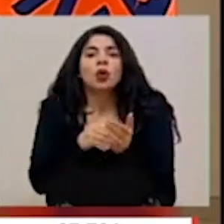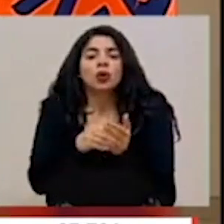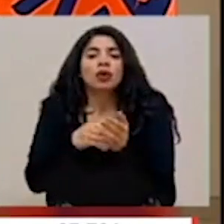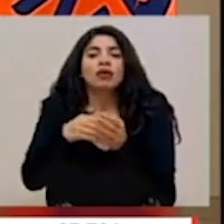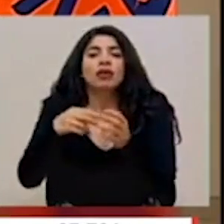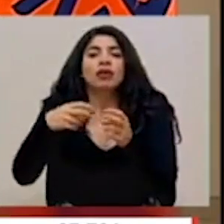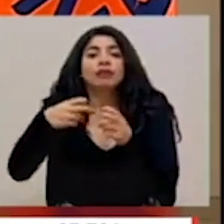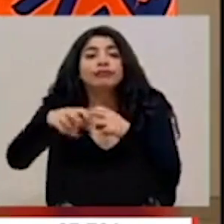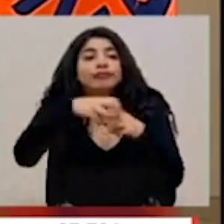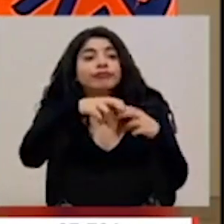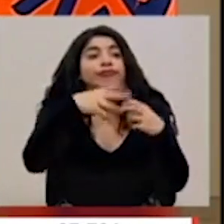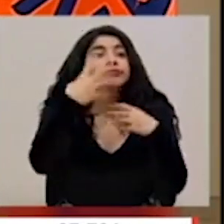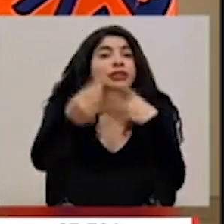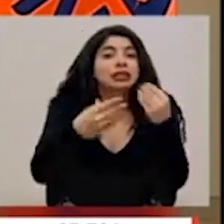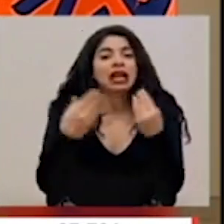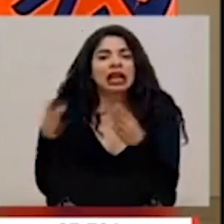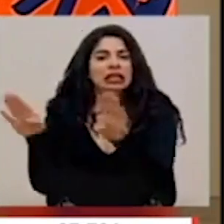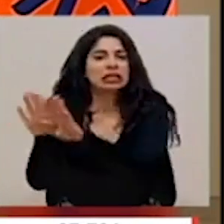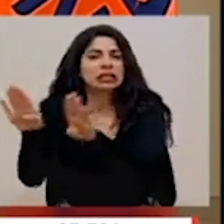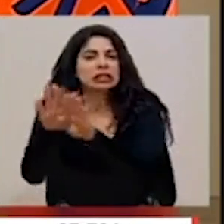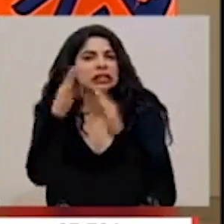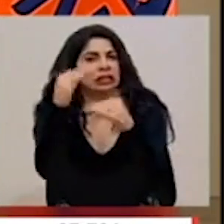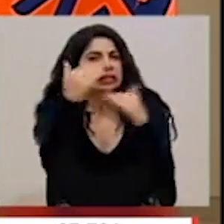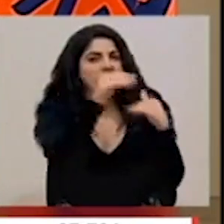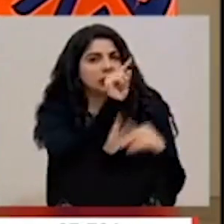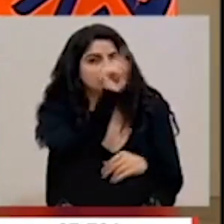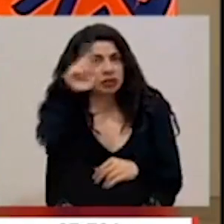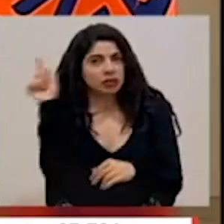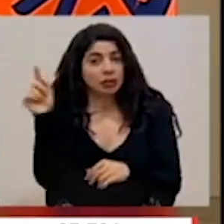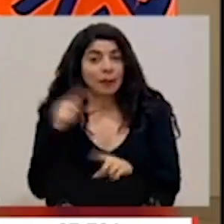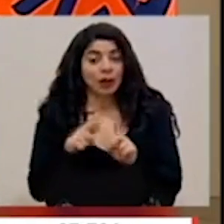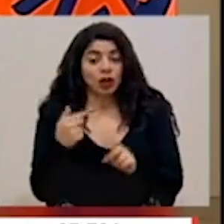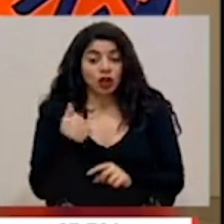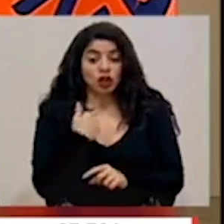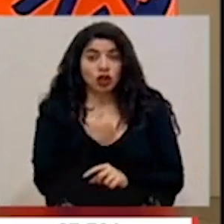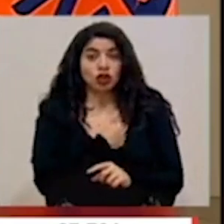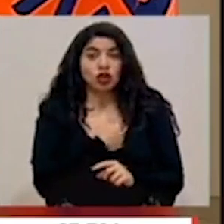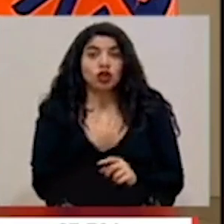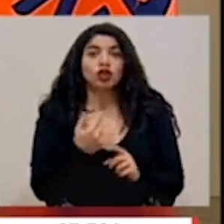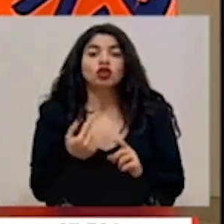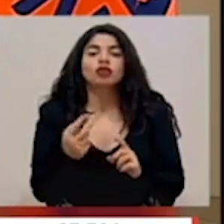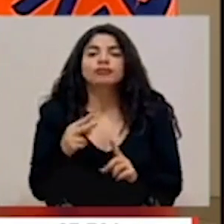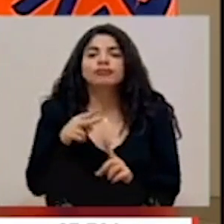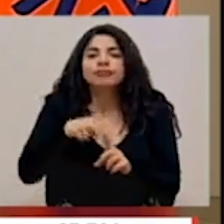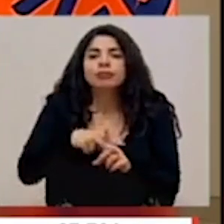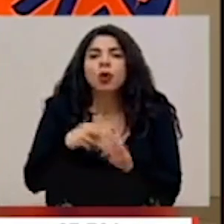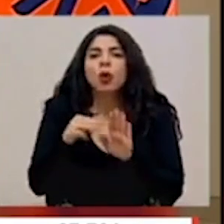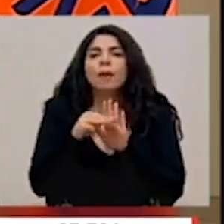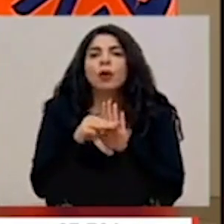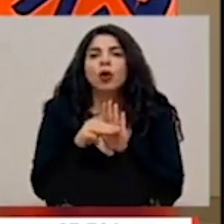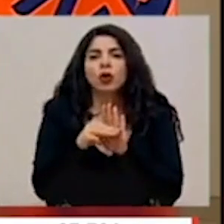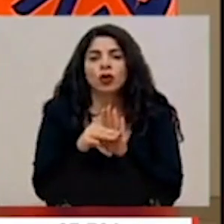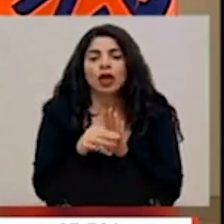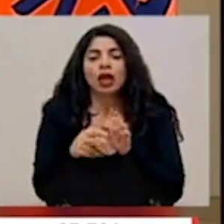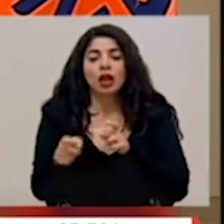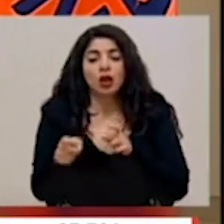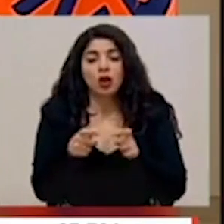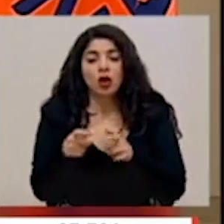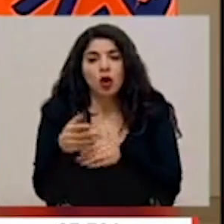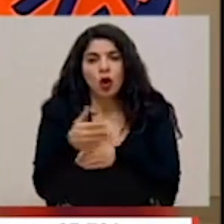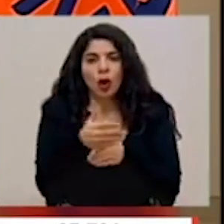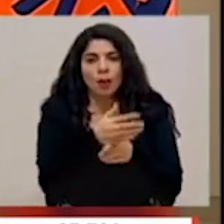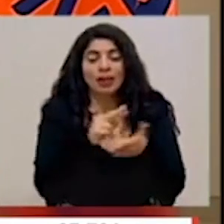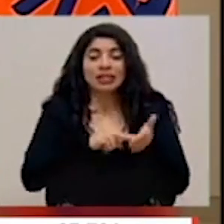movilidad. Nosotros hemos apostado por un modelo de gestión compartida donde las